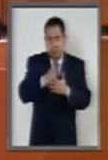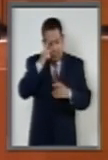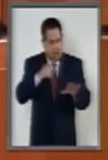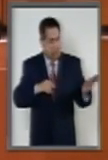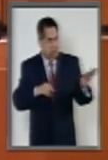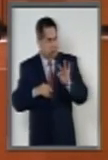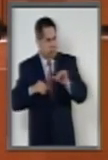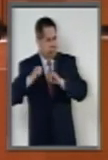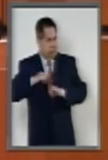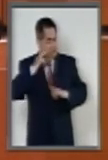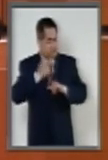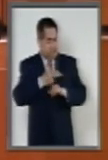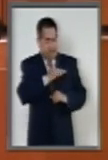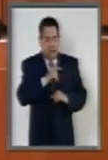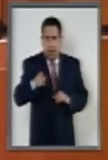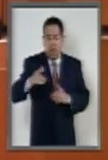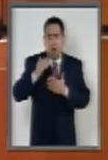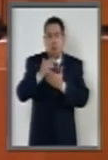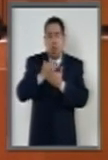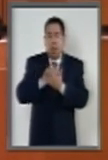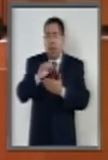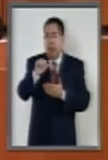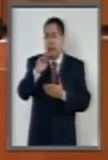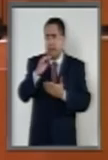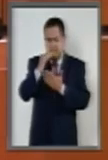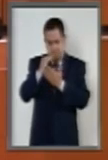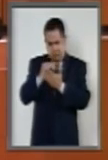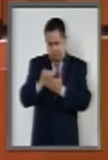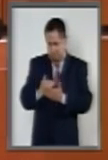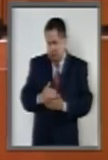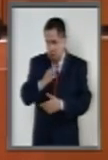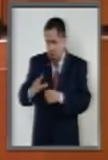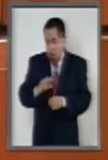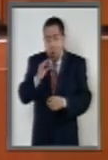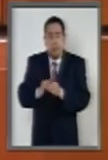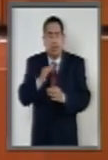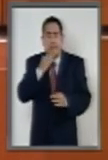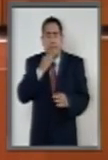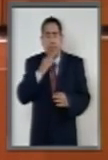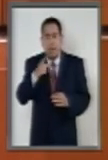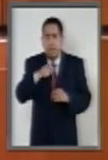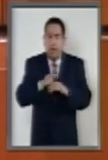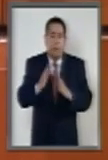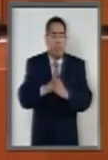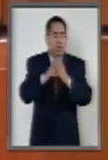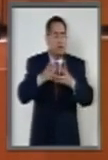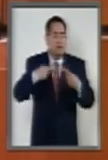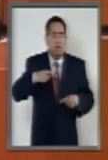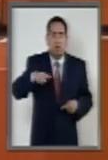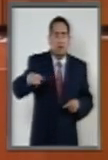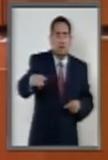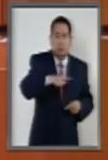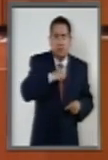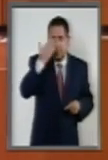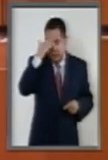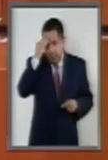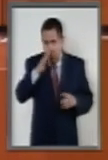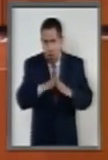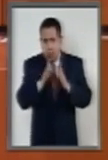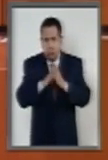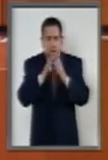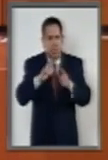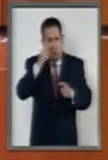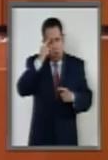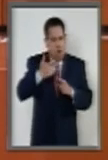titular de esta Fiscalía mediante un procedimiento con participación ciudadana, que retomemos los